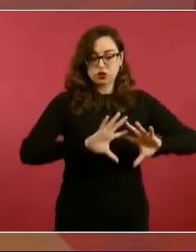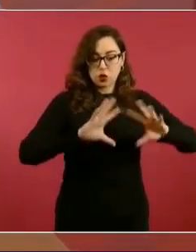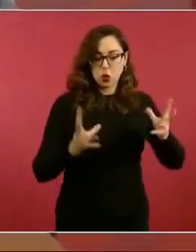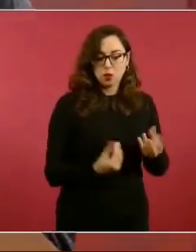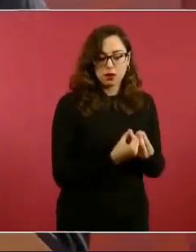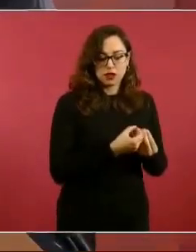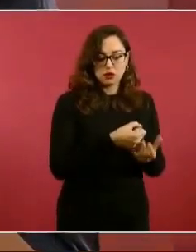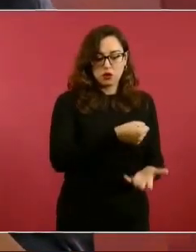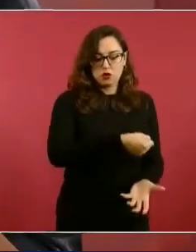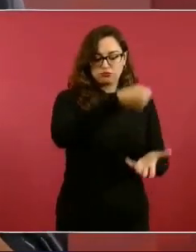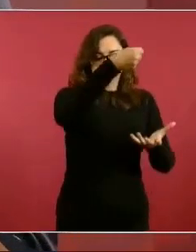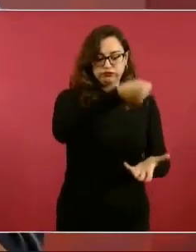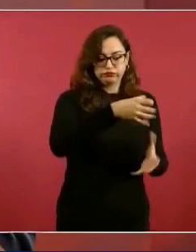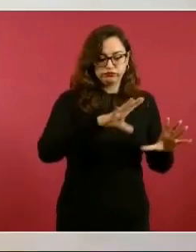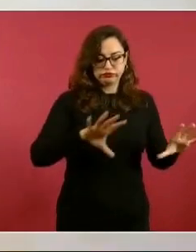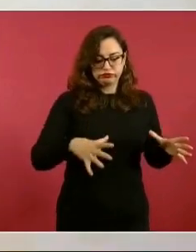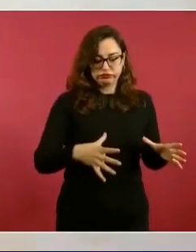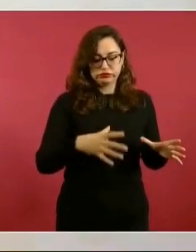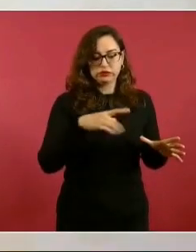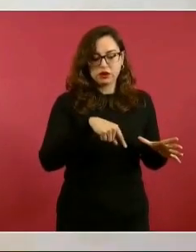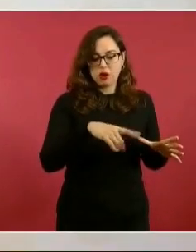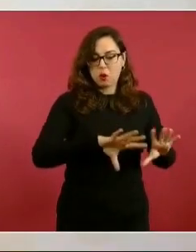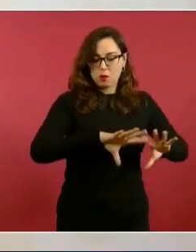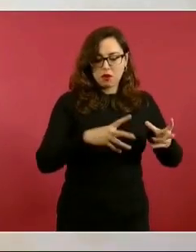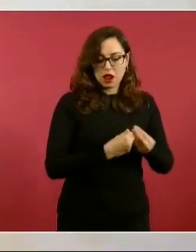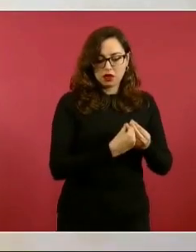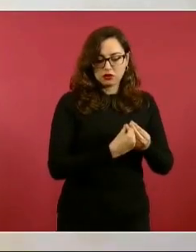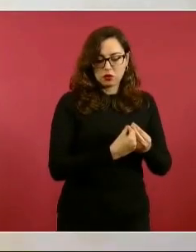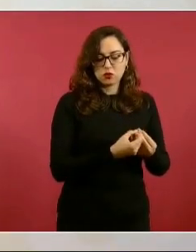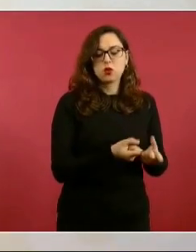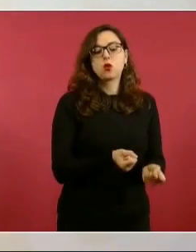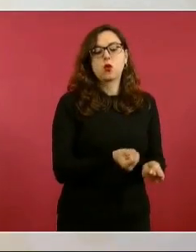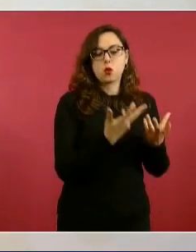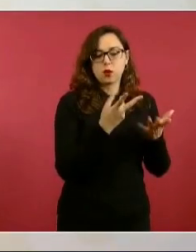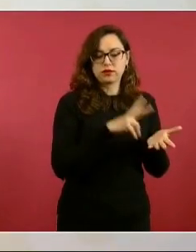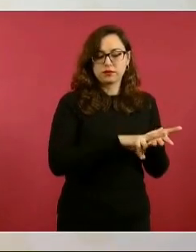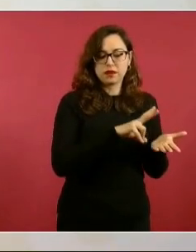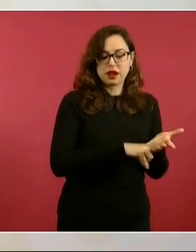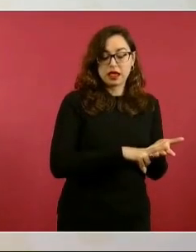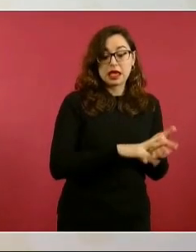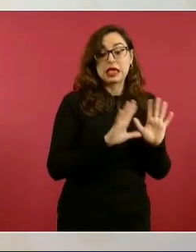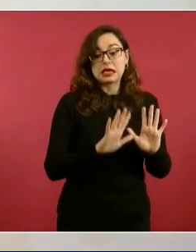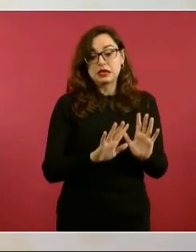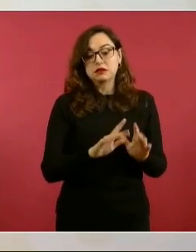participaron productores, distribuidores,